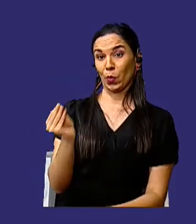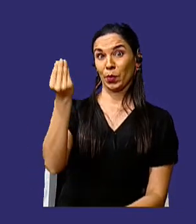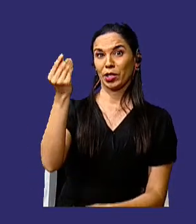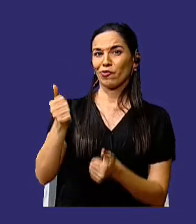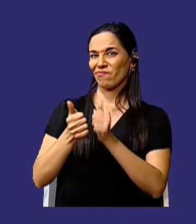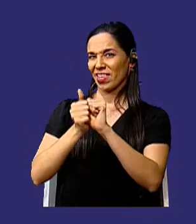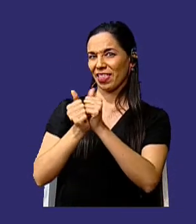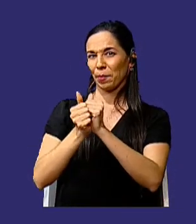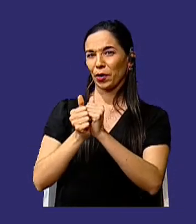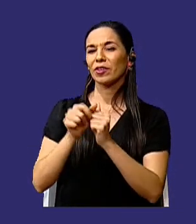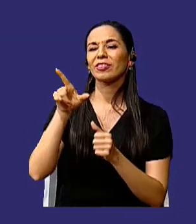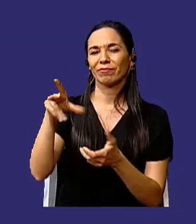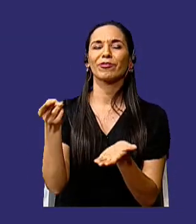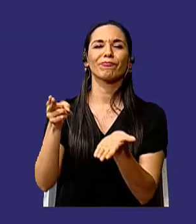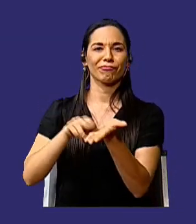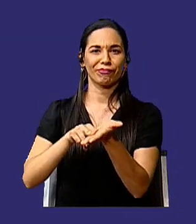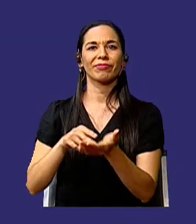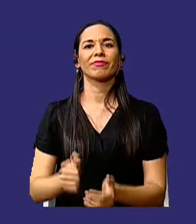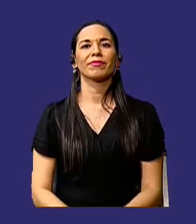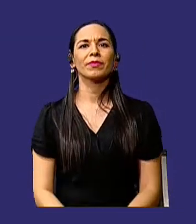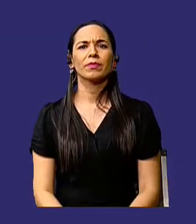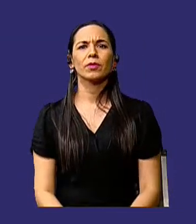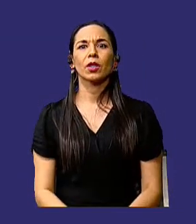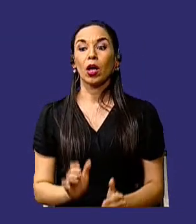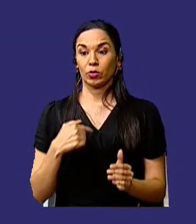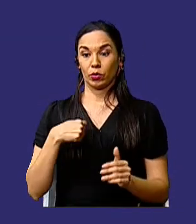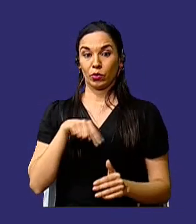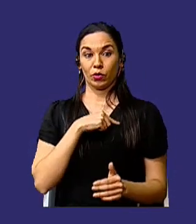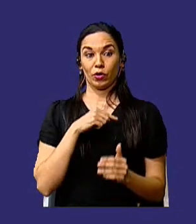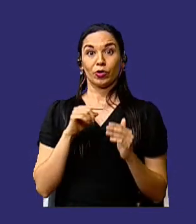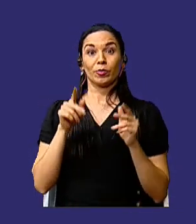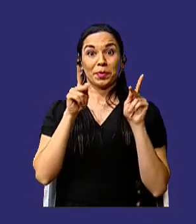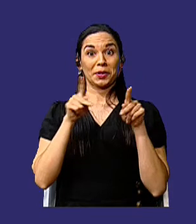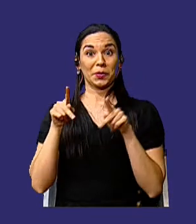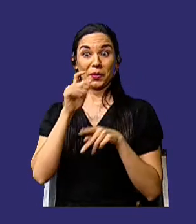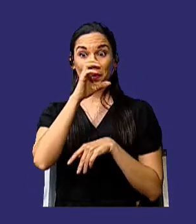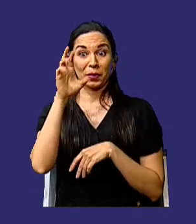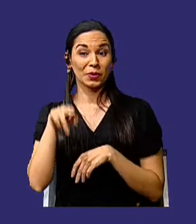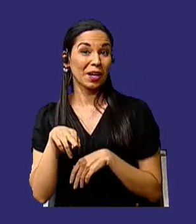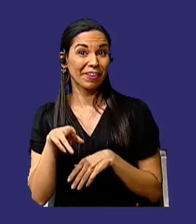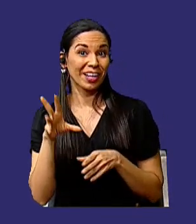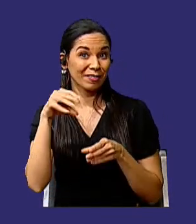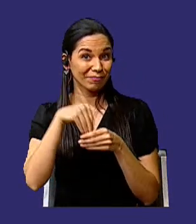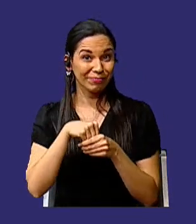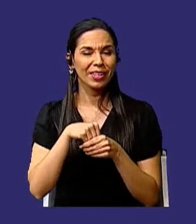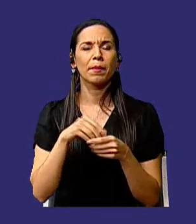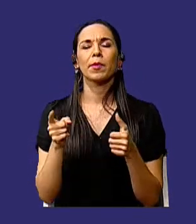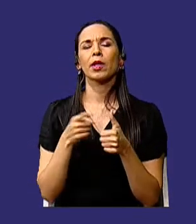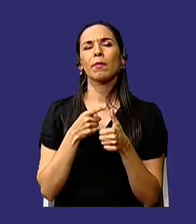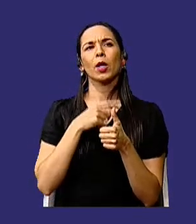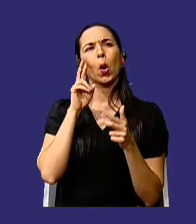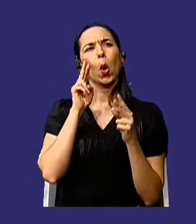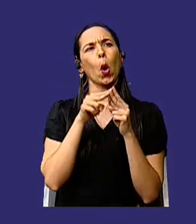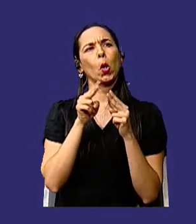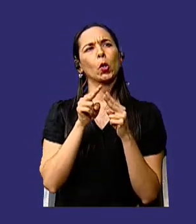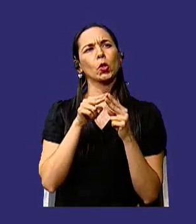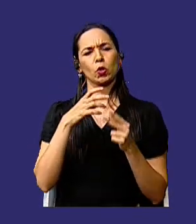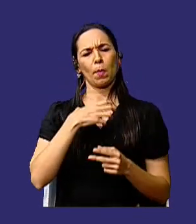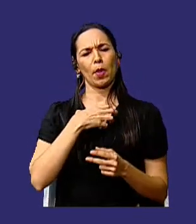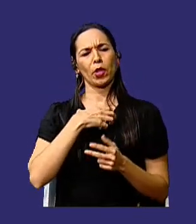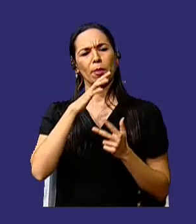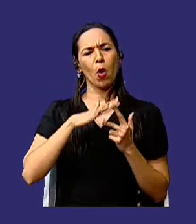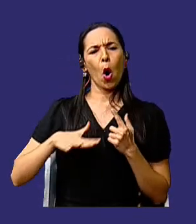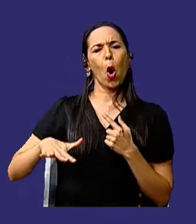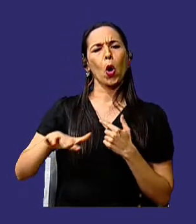Deportes. Como ciudadanos costarricenses, debemos primero conocer nuestro patrimonio